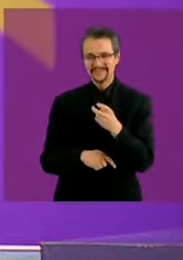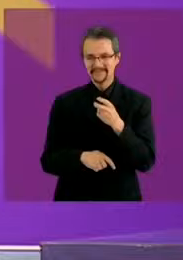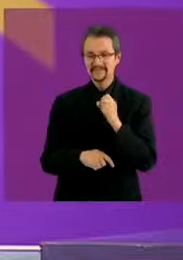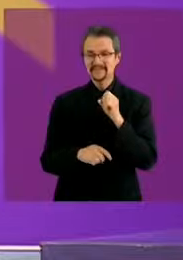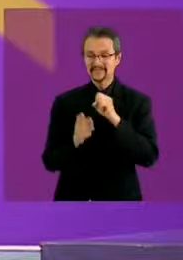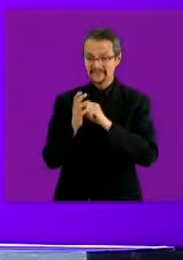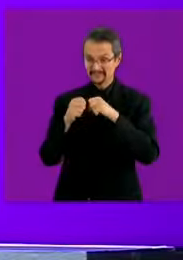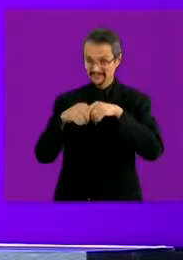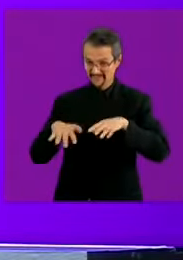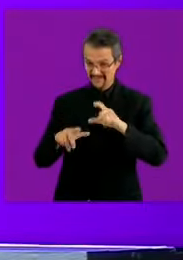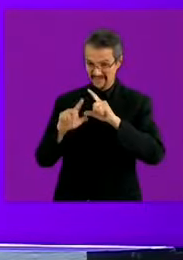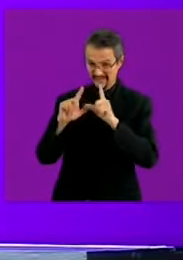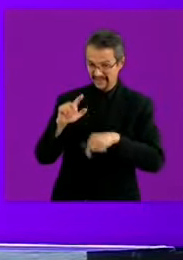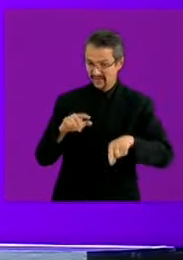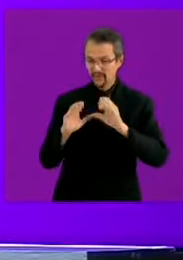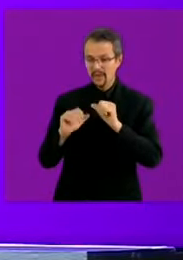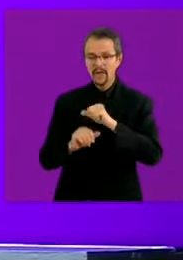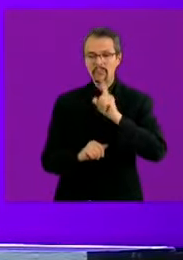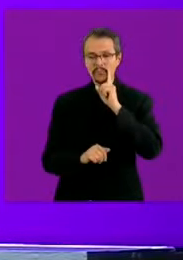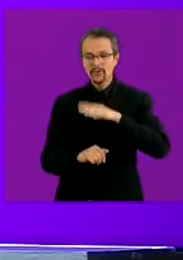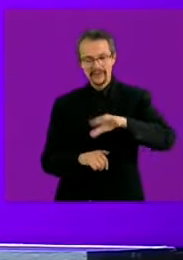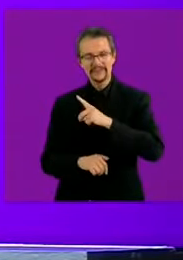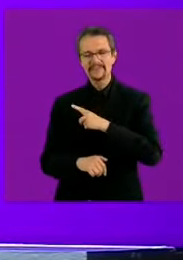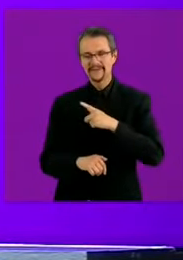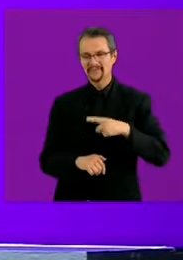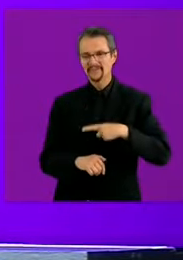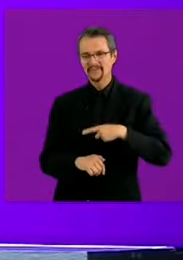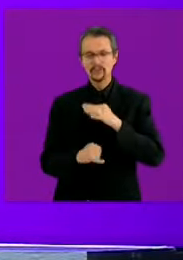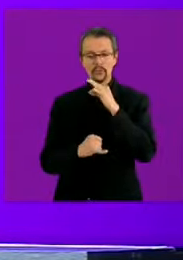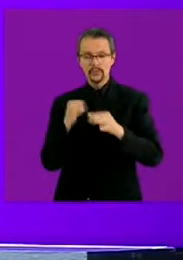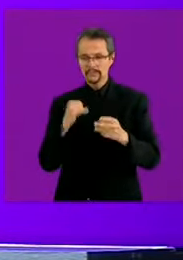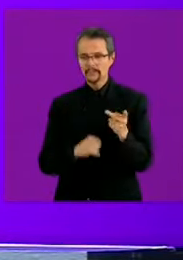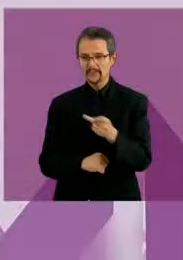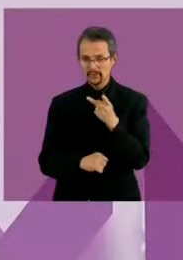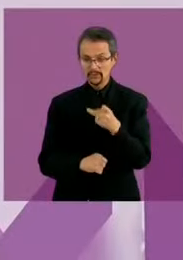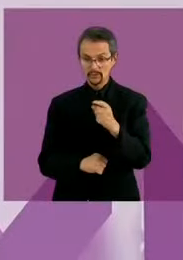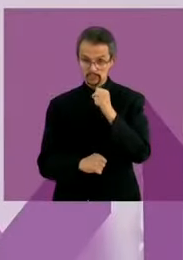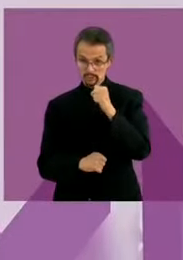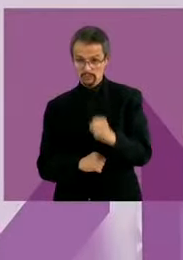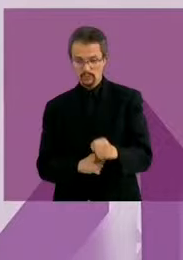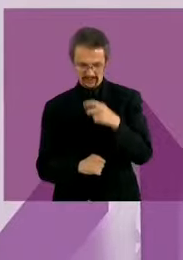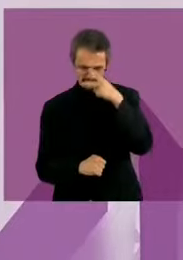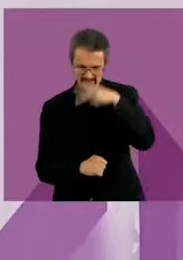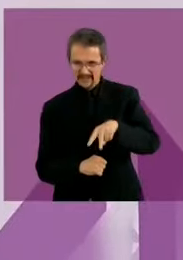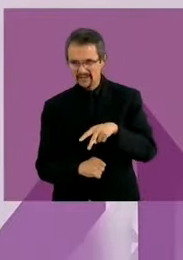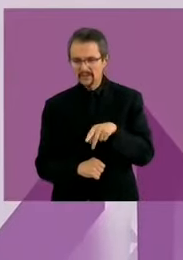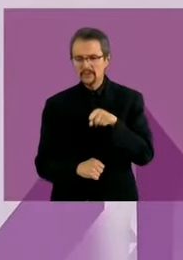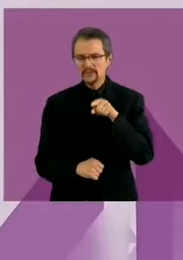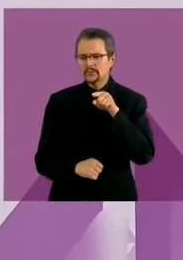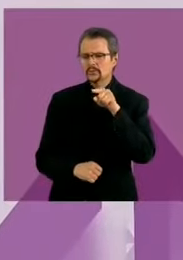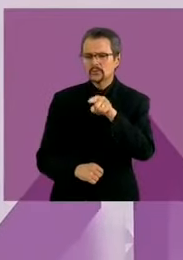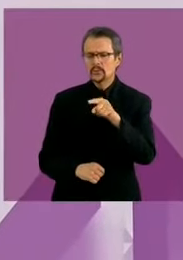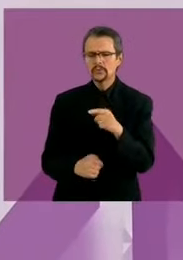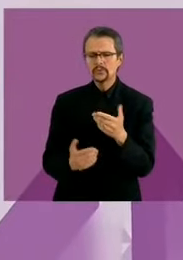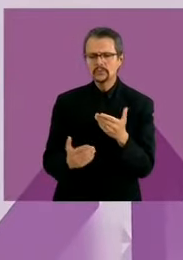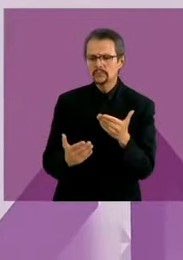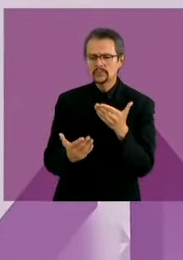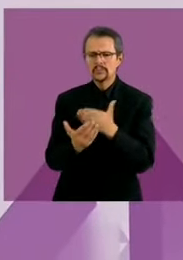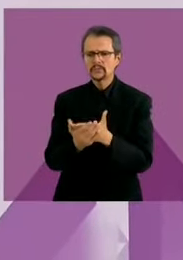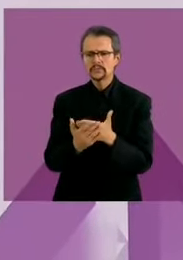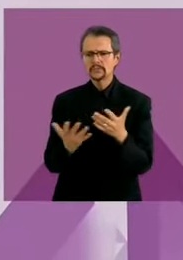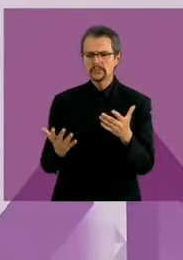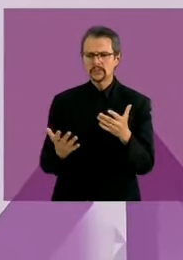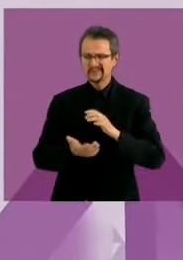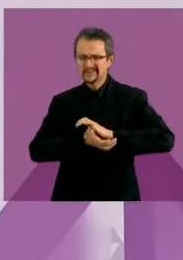de cuidados vamos con la última la pregunta del sur del país ¿qué estrategias implementaría para disminuir la discriminación